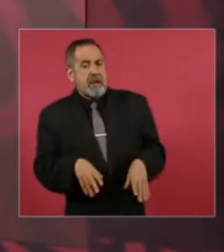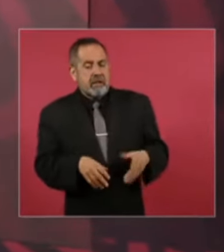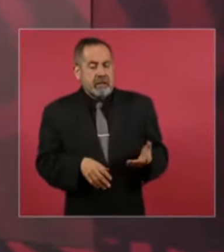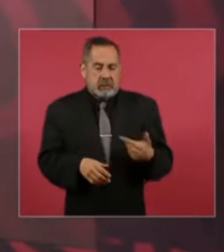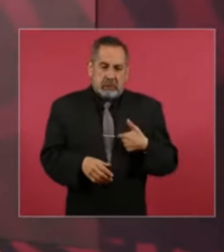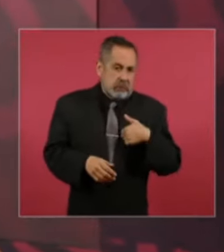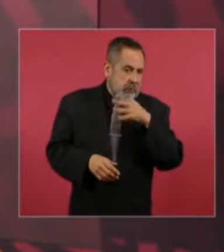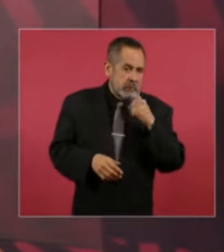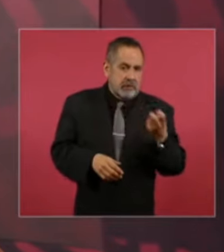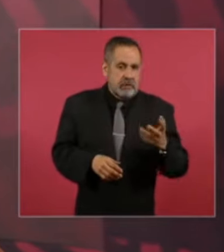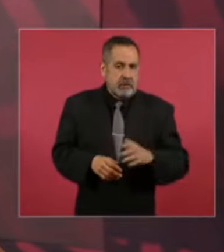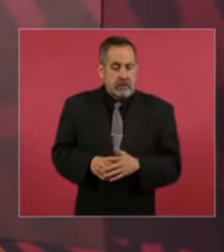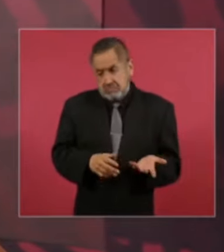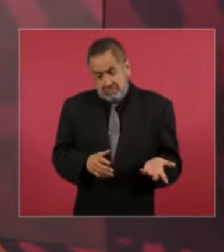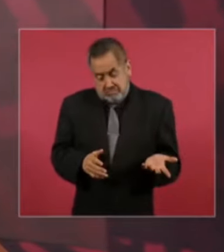no estaba mal